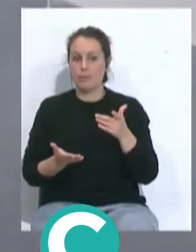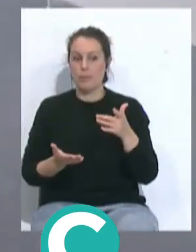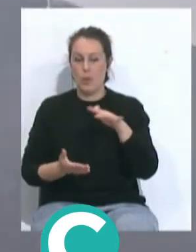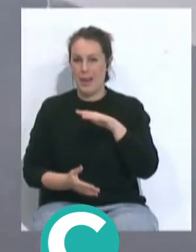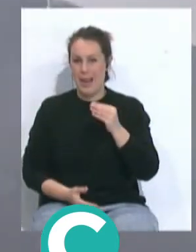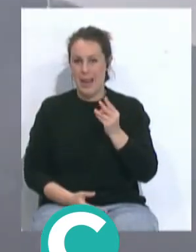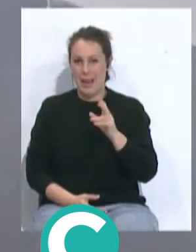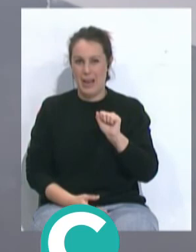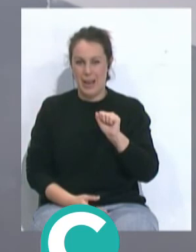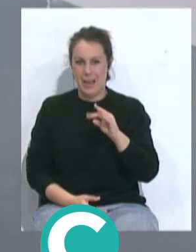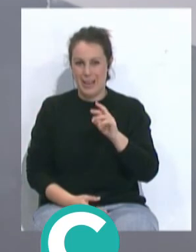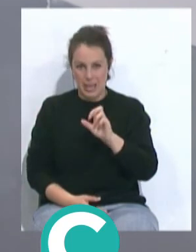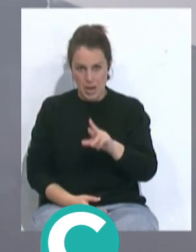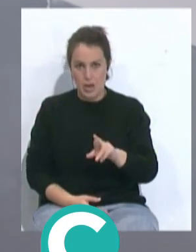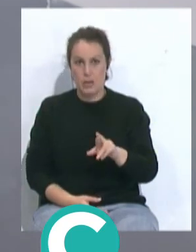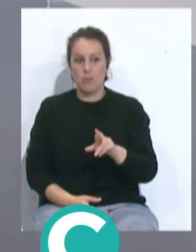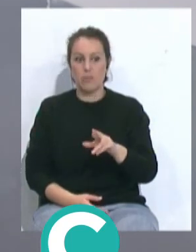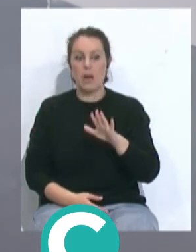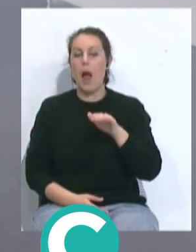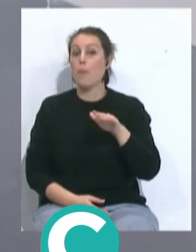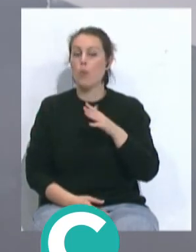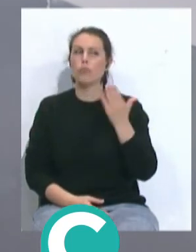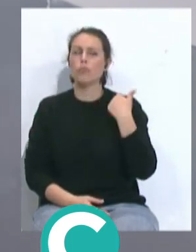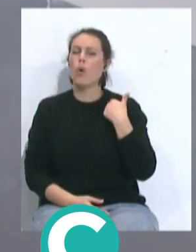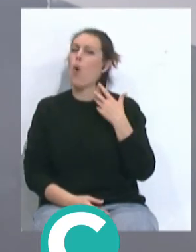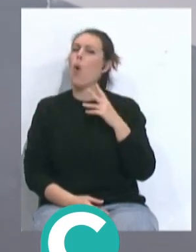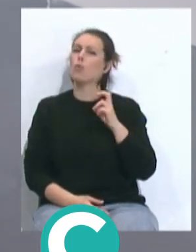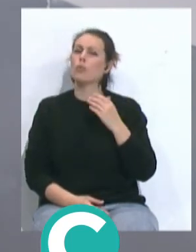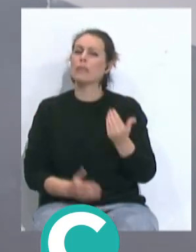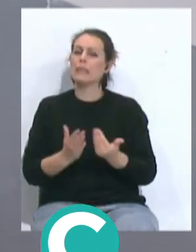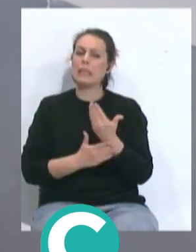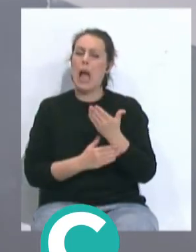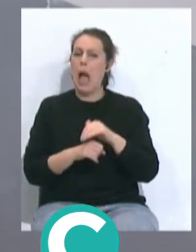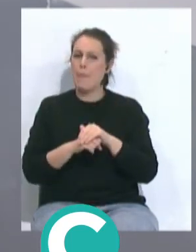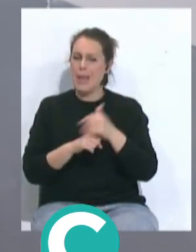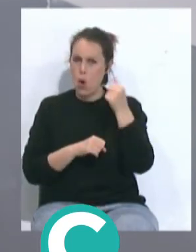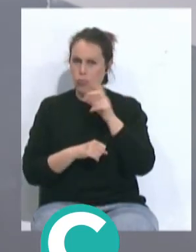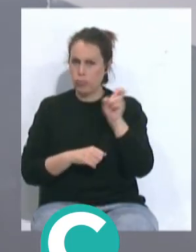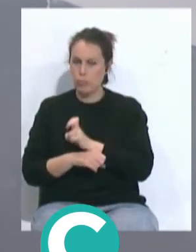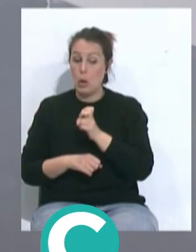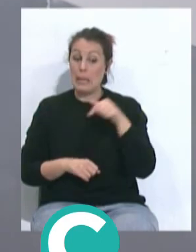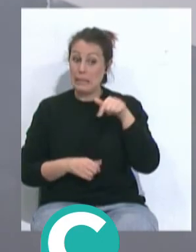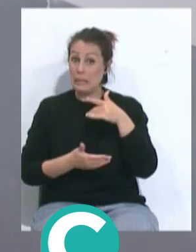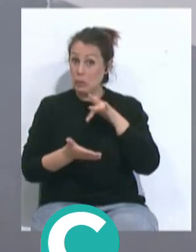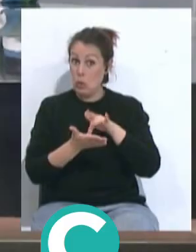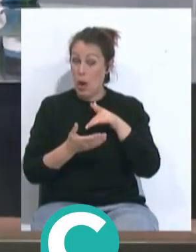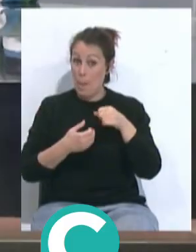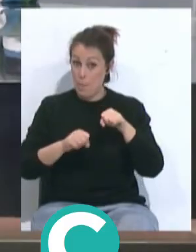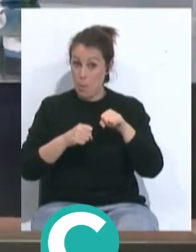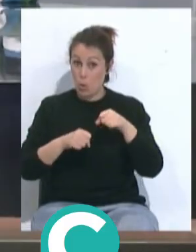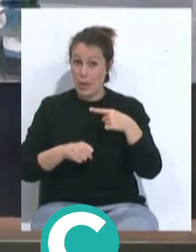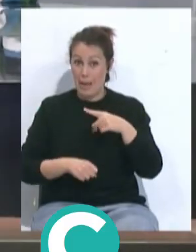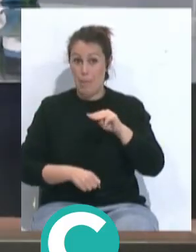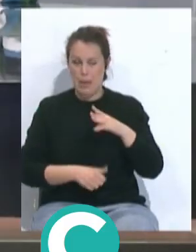Qatar, los campos... El otro día venía un amigo que estuvo en Qatar en el Gran Premio de Motos, de